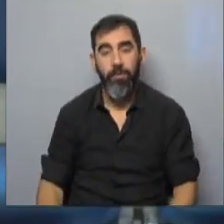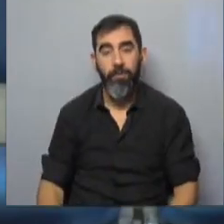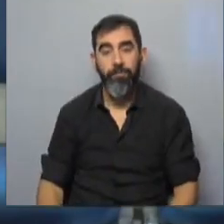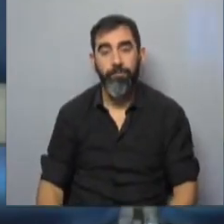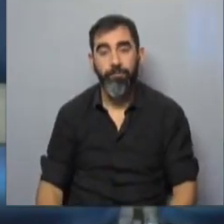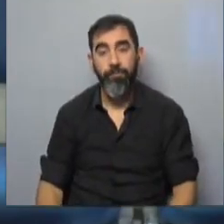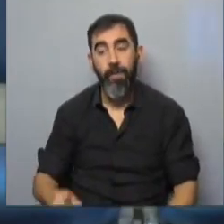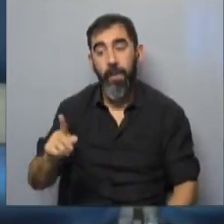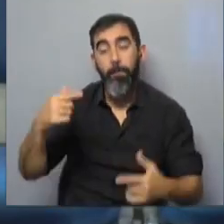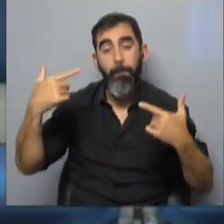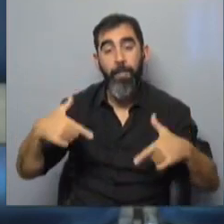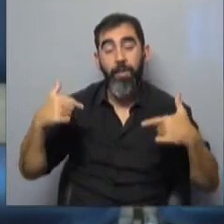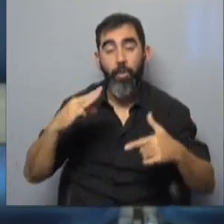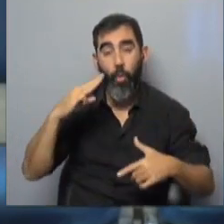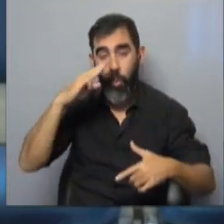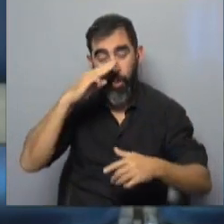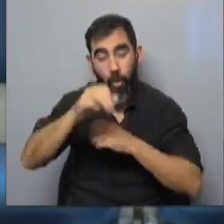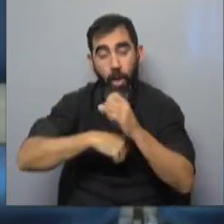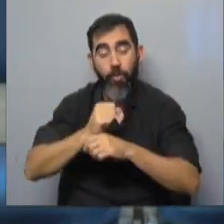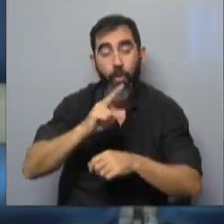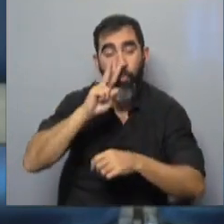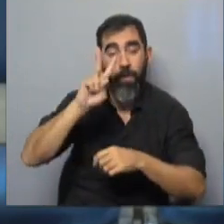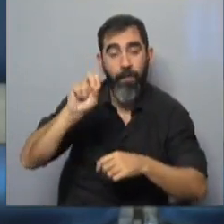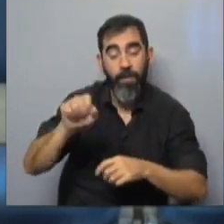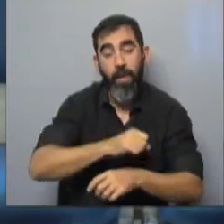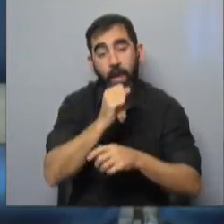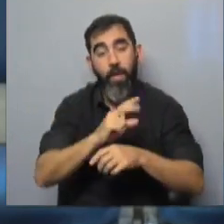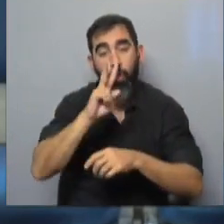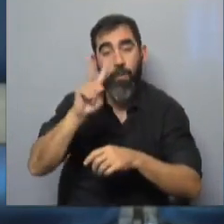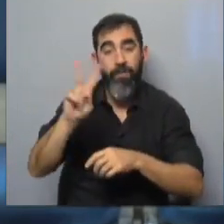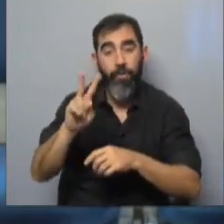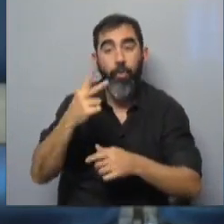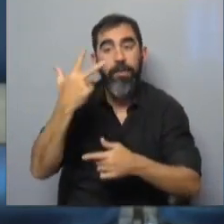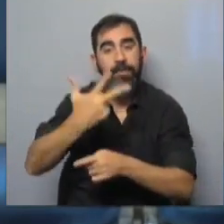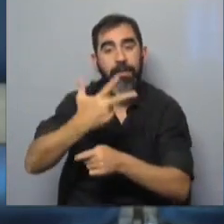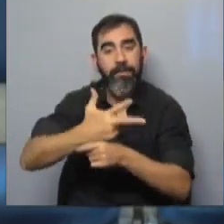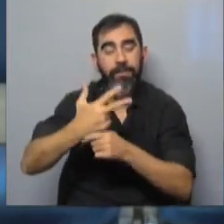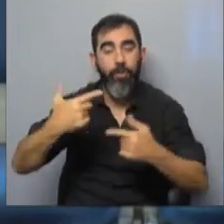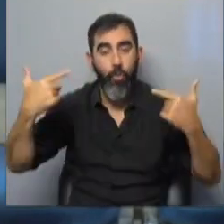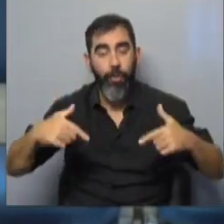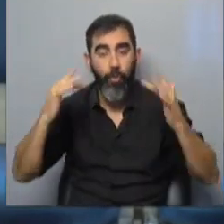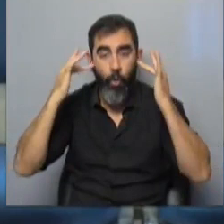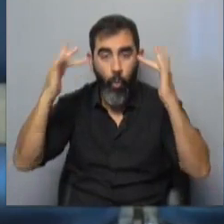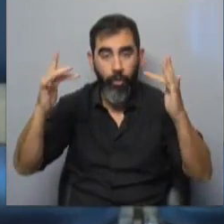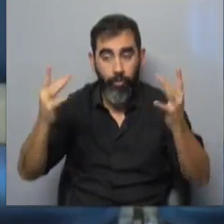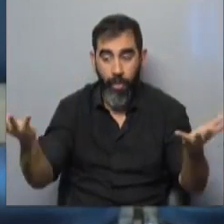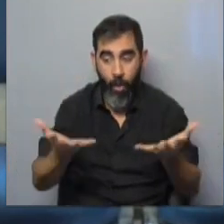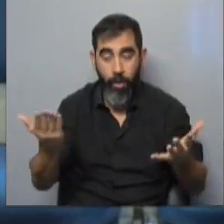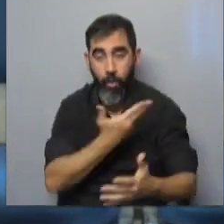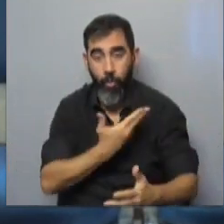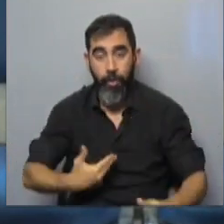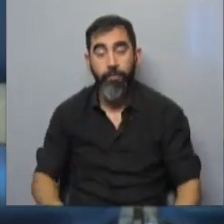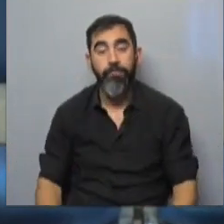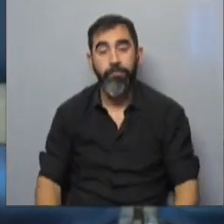Ribeiro fue ministro de Bolsonaro entre el año 2020 y 2022, el tercero en ocupar la cartera de Educación del actual gobierno.